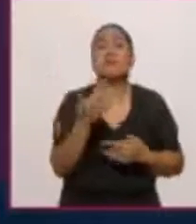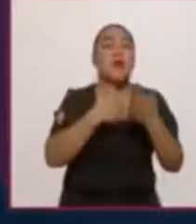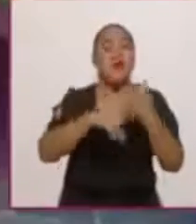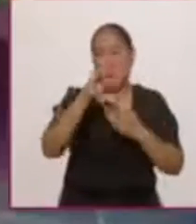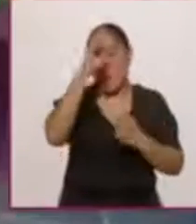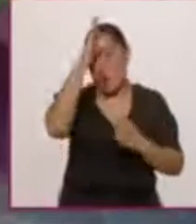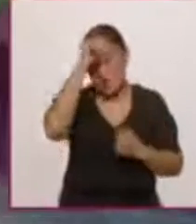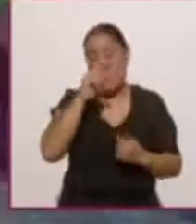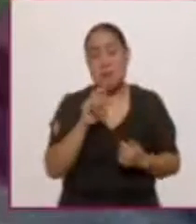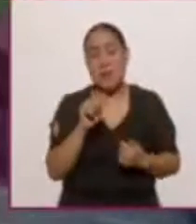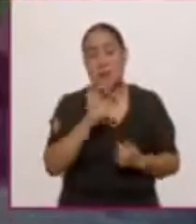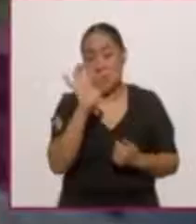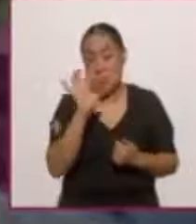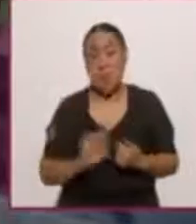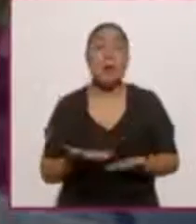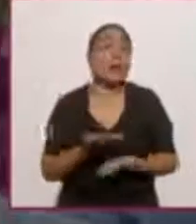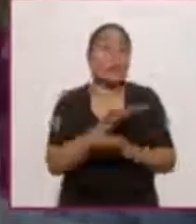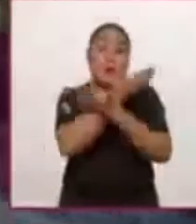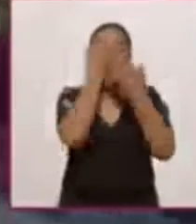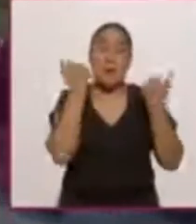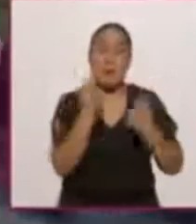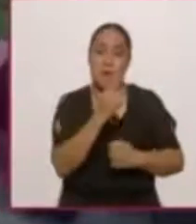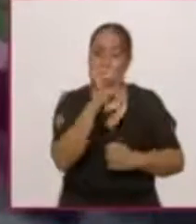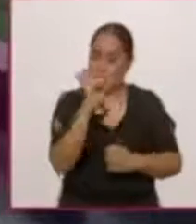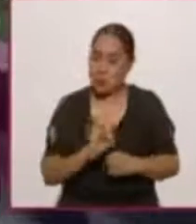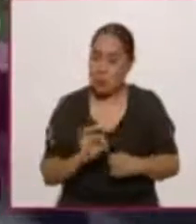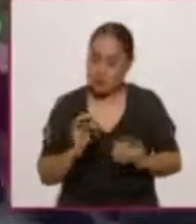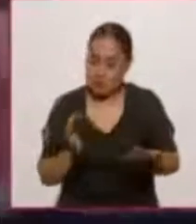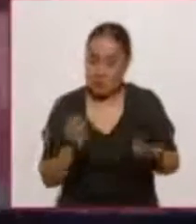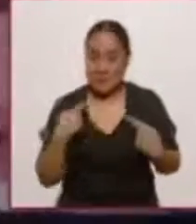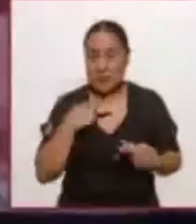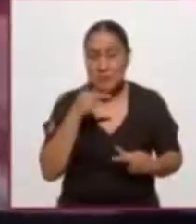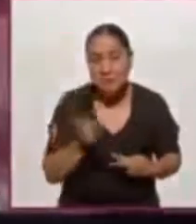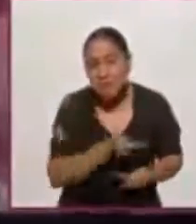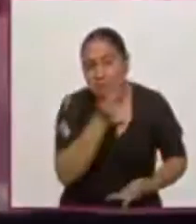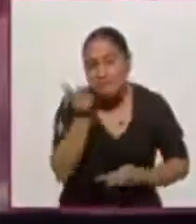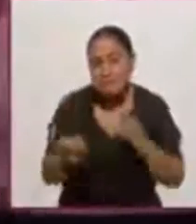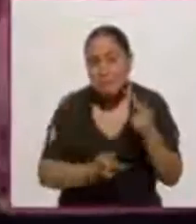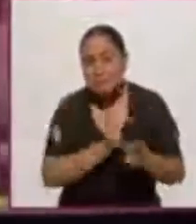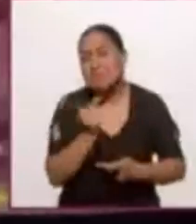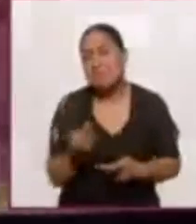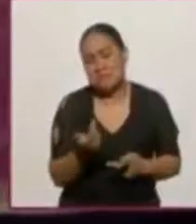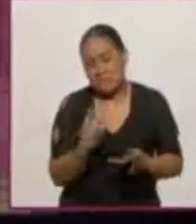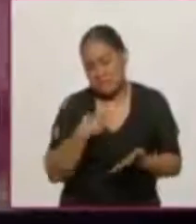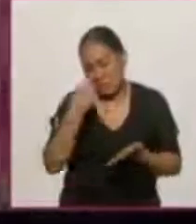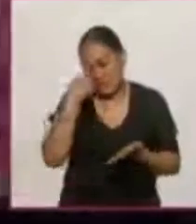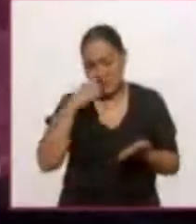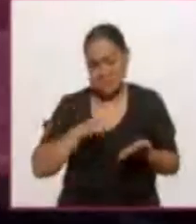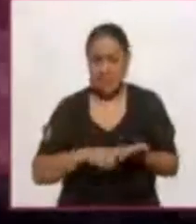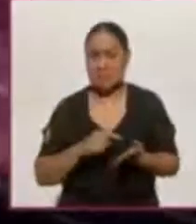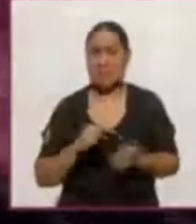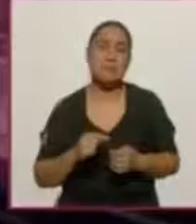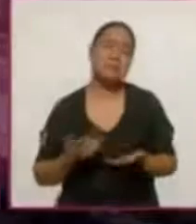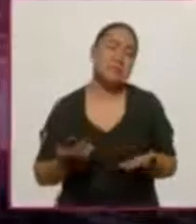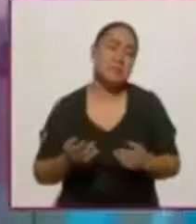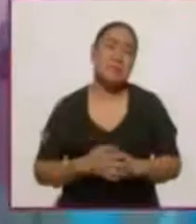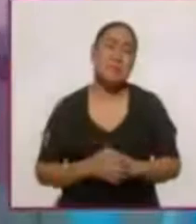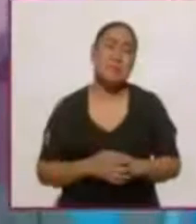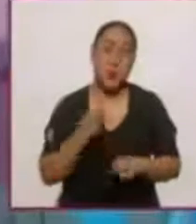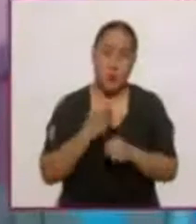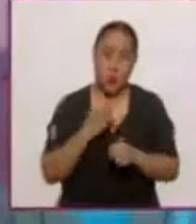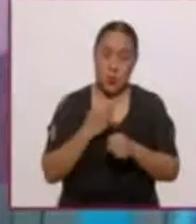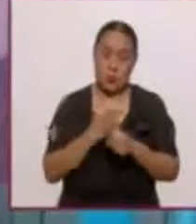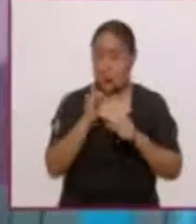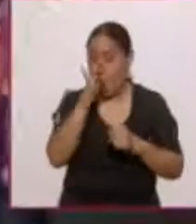26, y no sabe uno. me parece, como te decía en el principio, que este